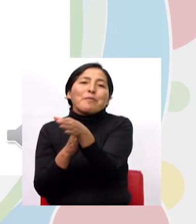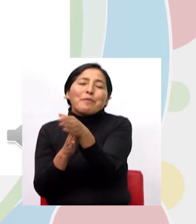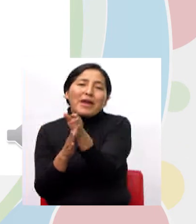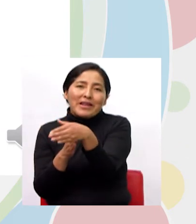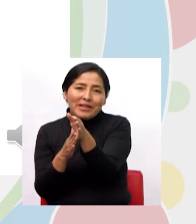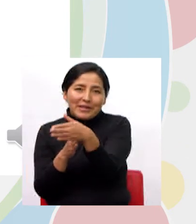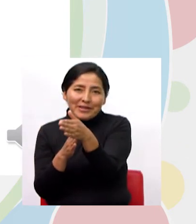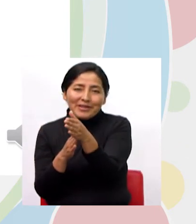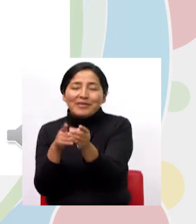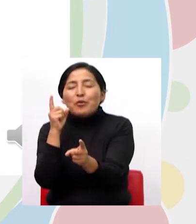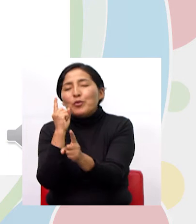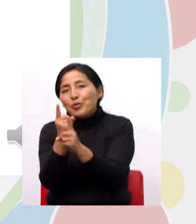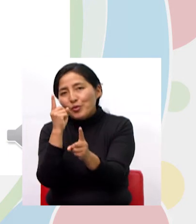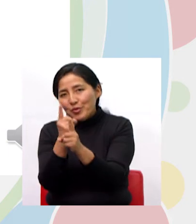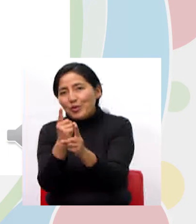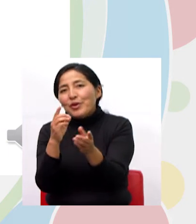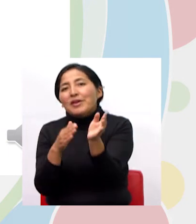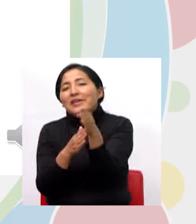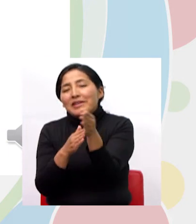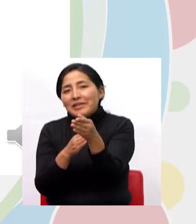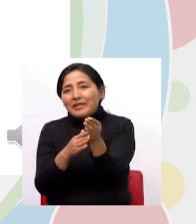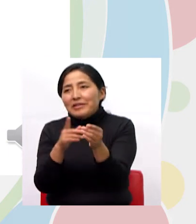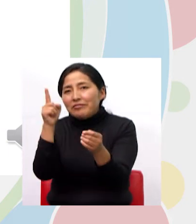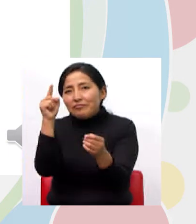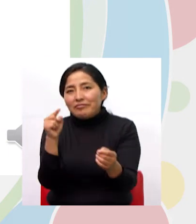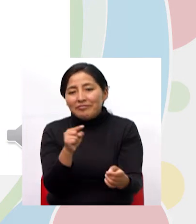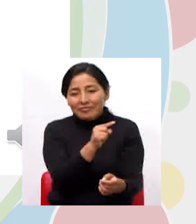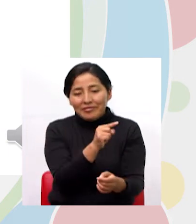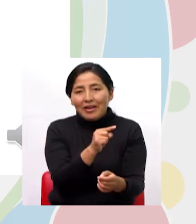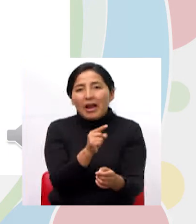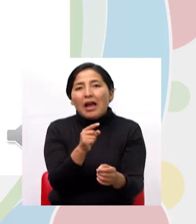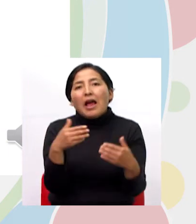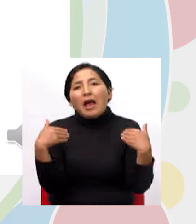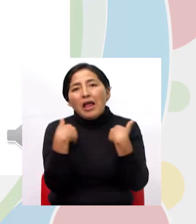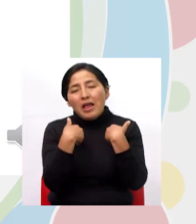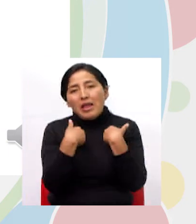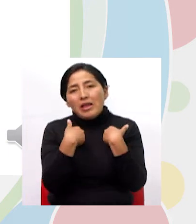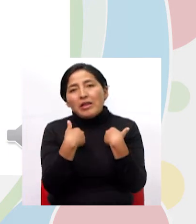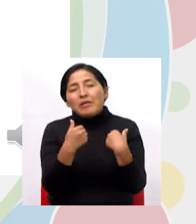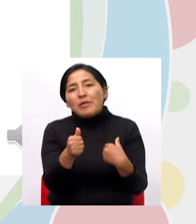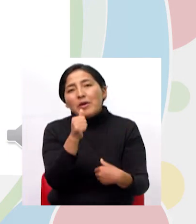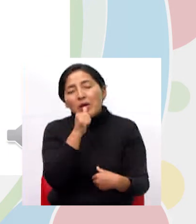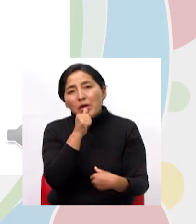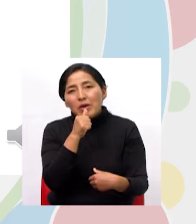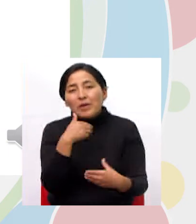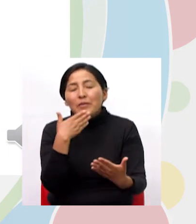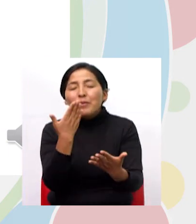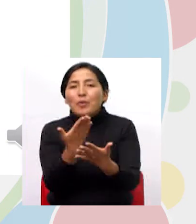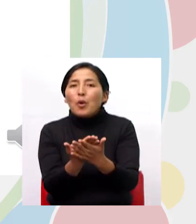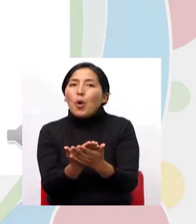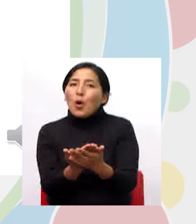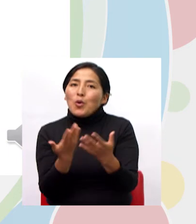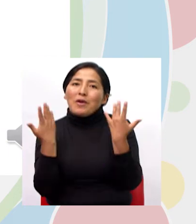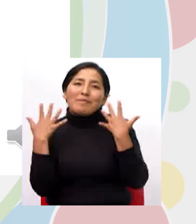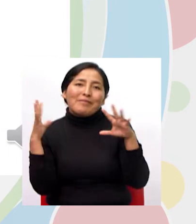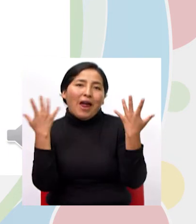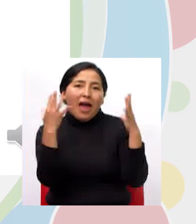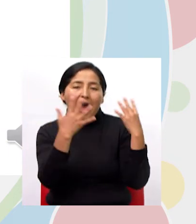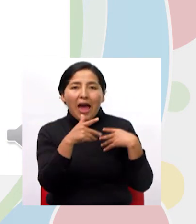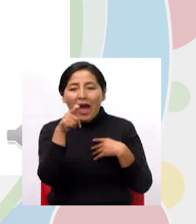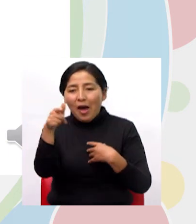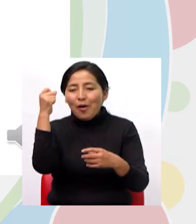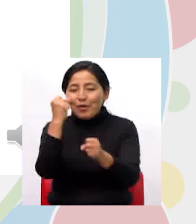y exacto es el pez muy bien lo has hecho de manera